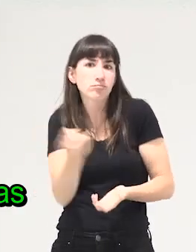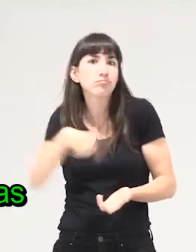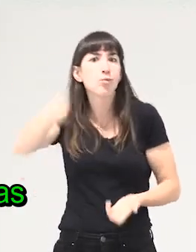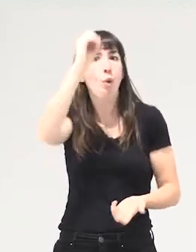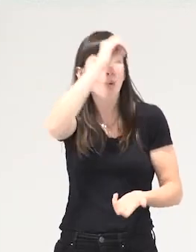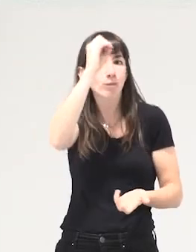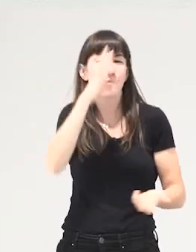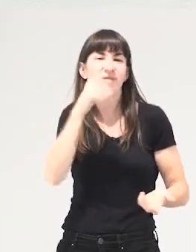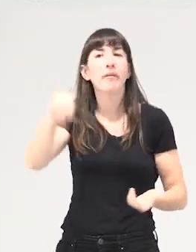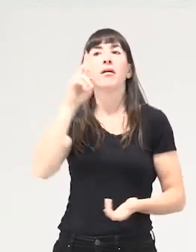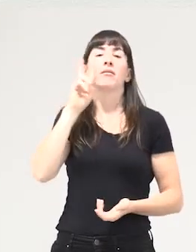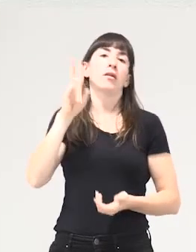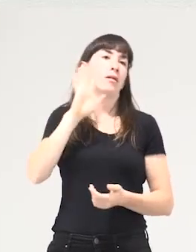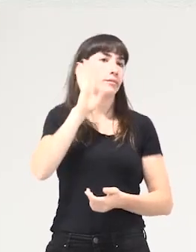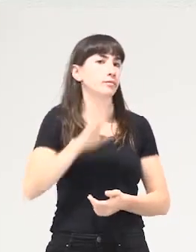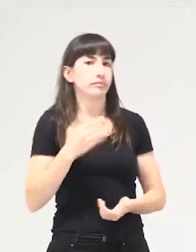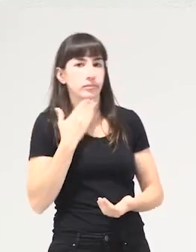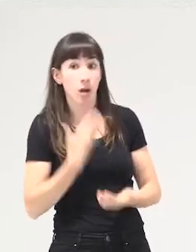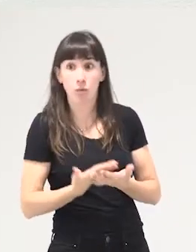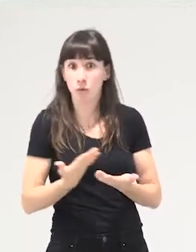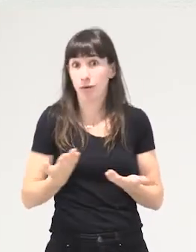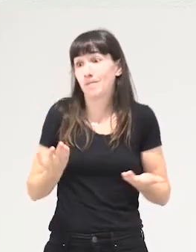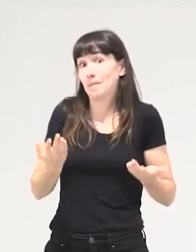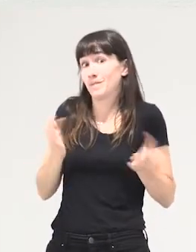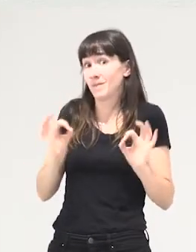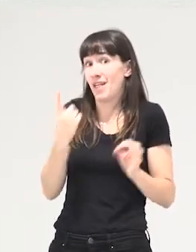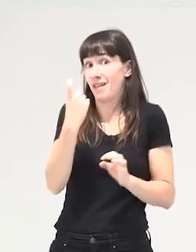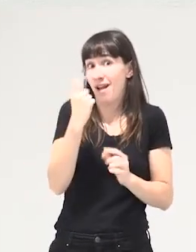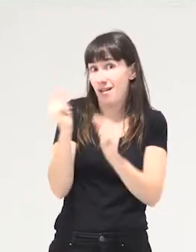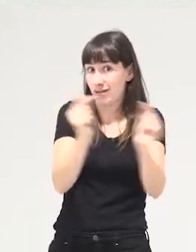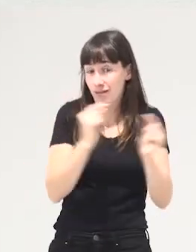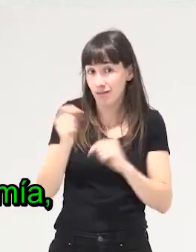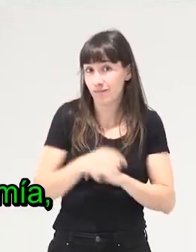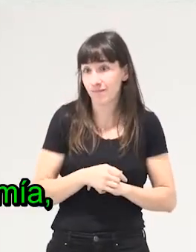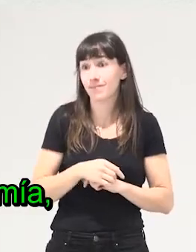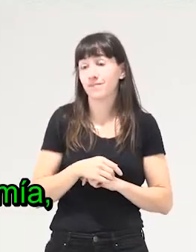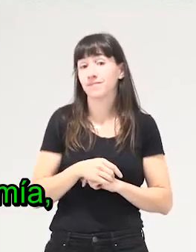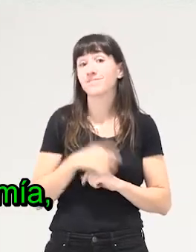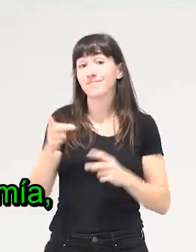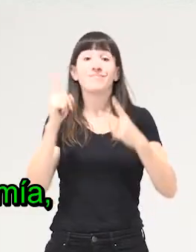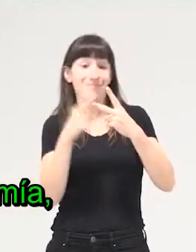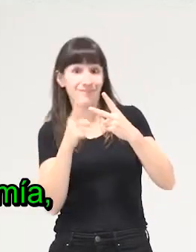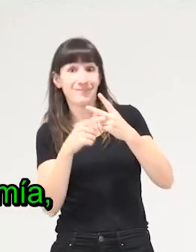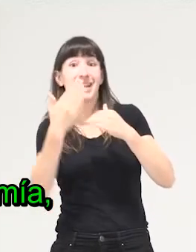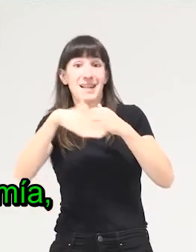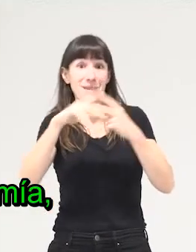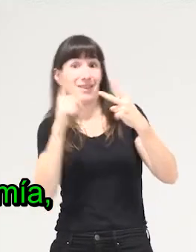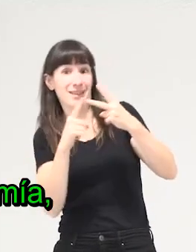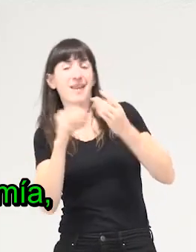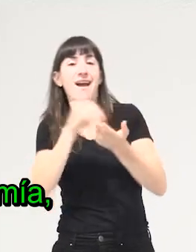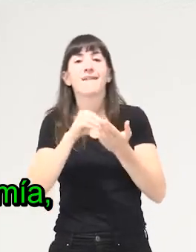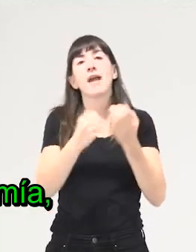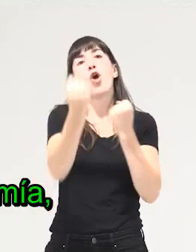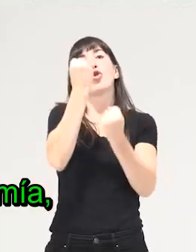parecen más aburridas pero que al final tienen que ver con la vida concreta y este es el segundo límite decíamos muchas veces cuando se habla de economía se